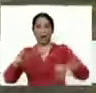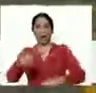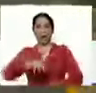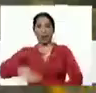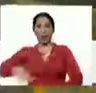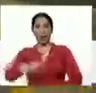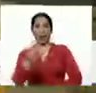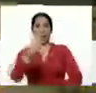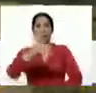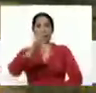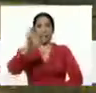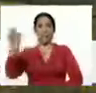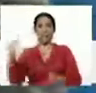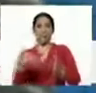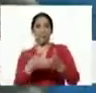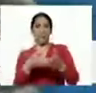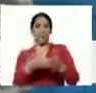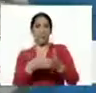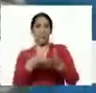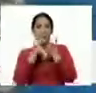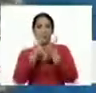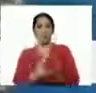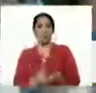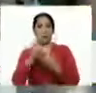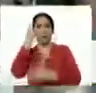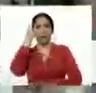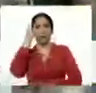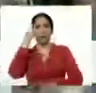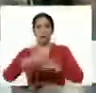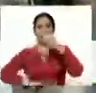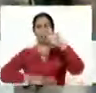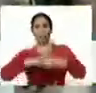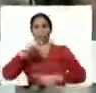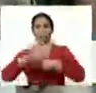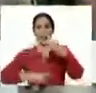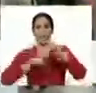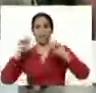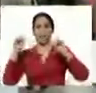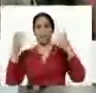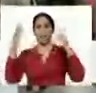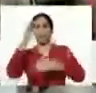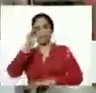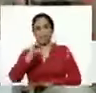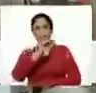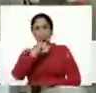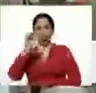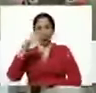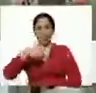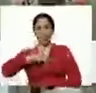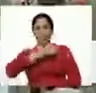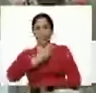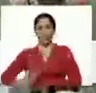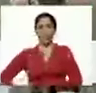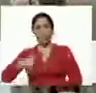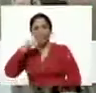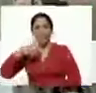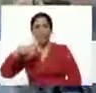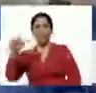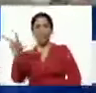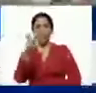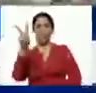300.000 toneladas a día. Producir es vencer. Dios bendiga a nuestro presidente, Dios bendiga al pueblo de Venezuela.